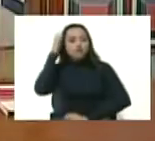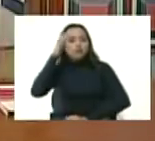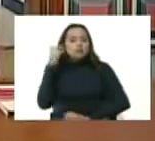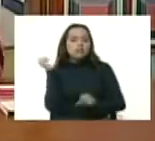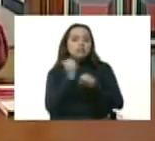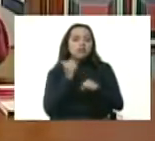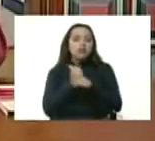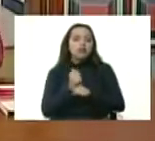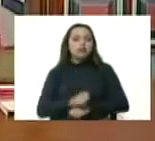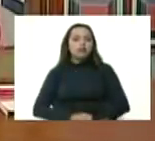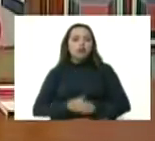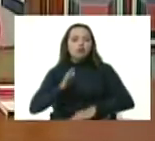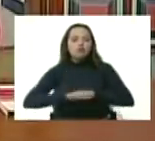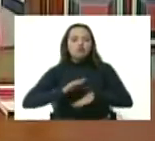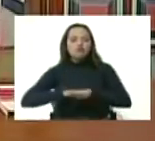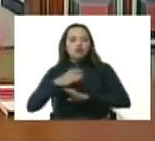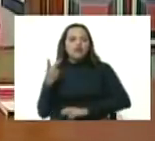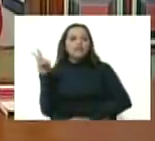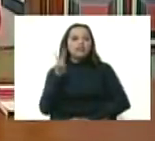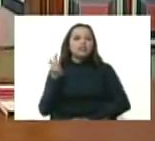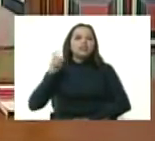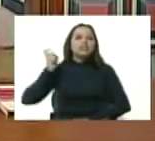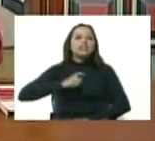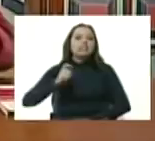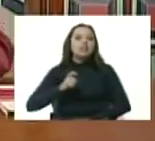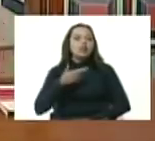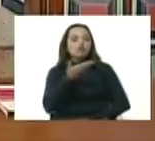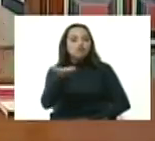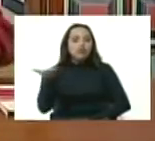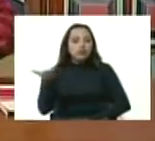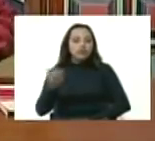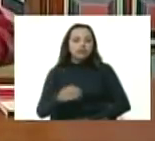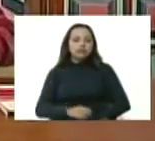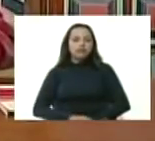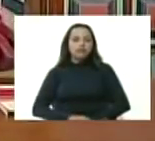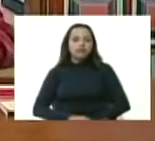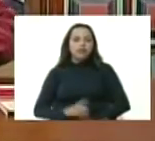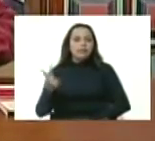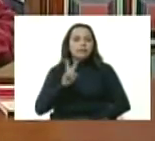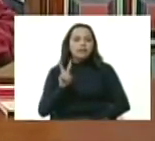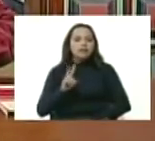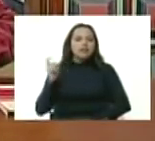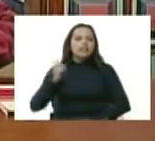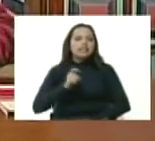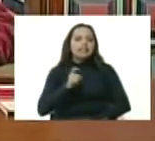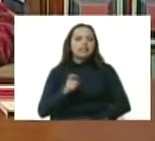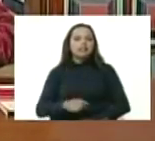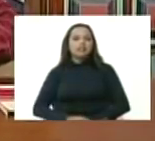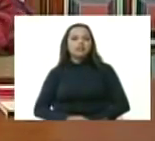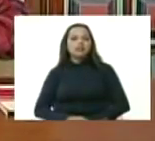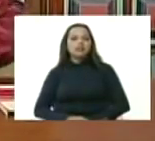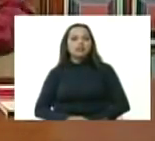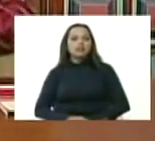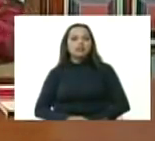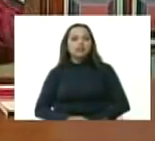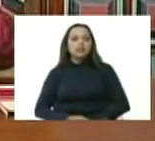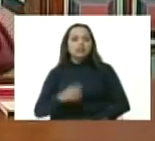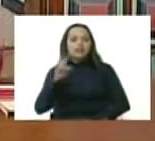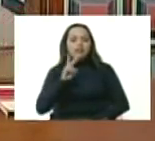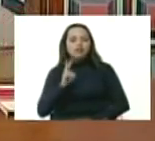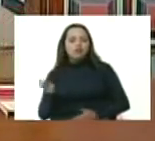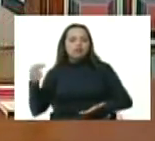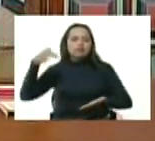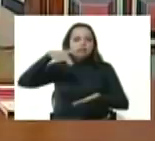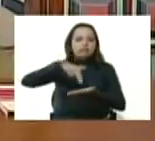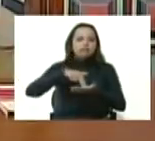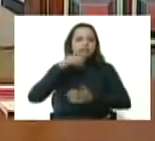trabajo porque Venezuela los necesita a ustedes Venezuela necesita que Venezuela se levante